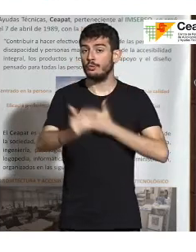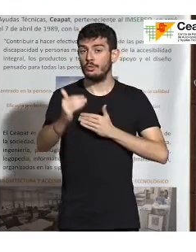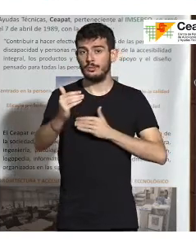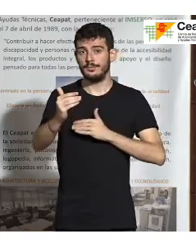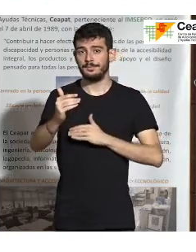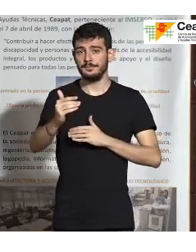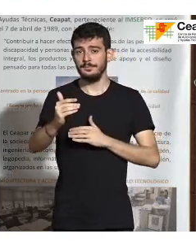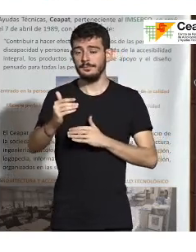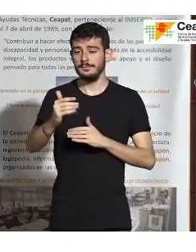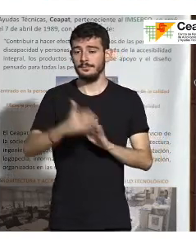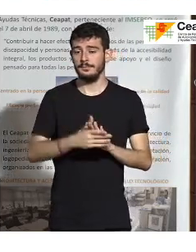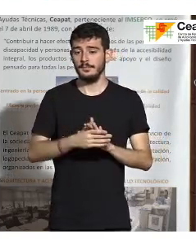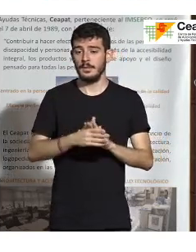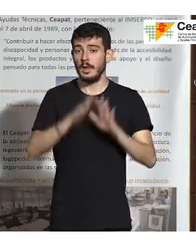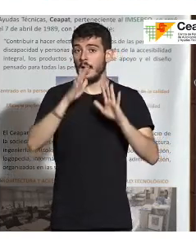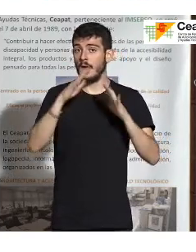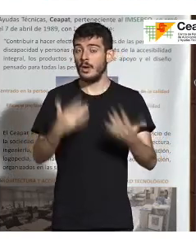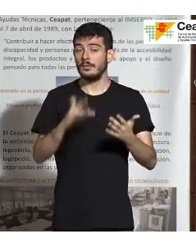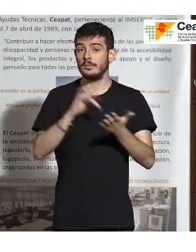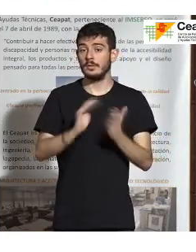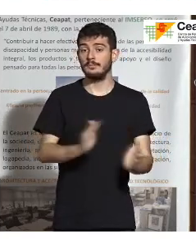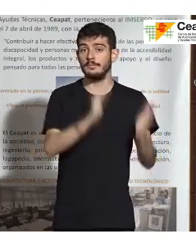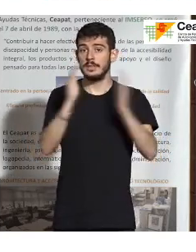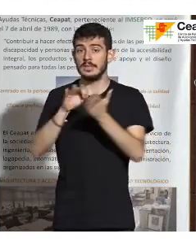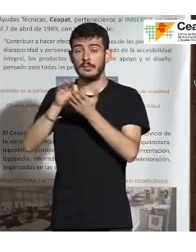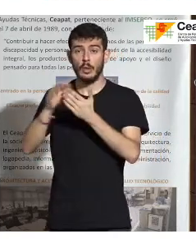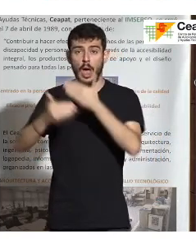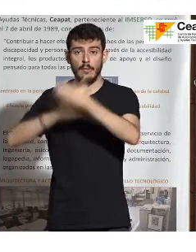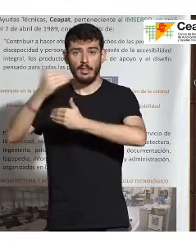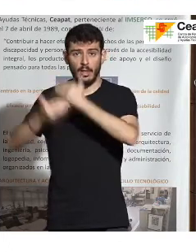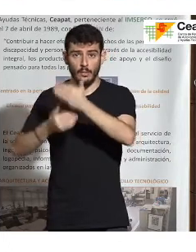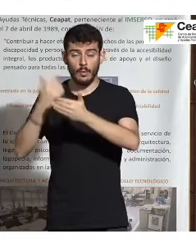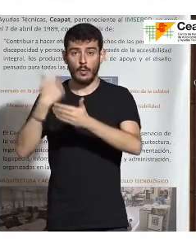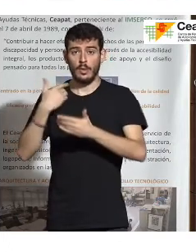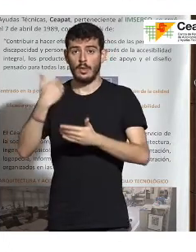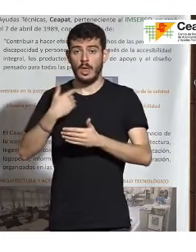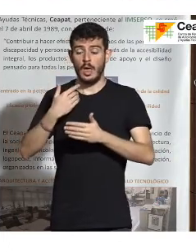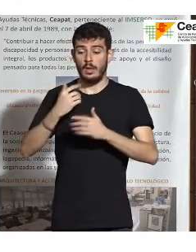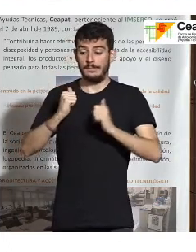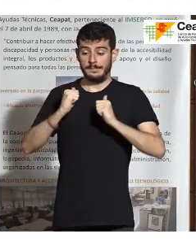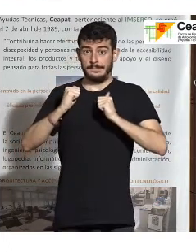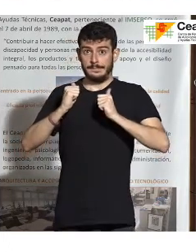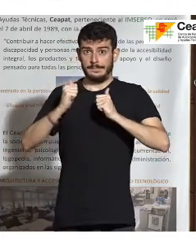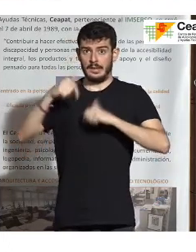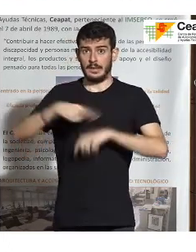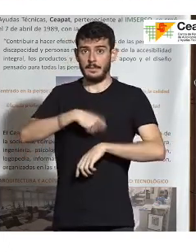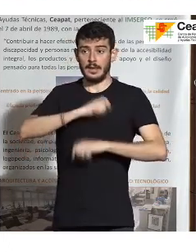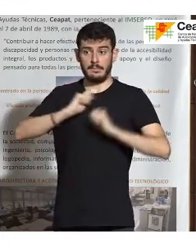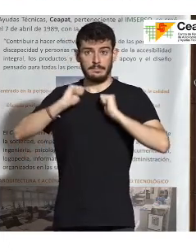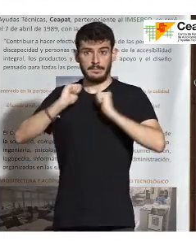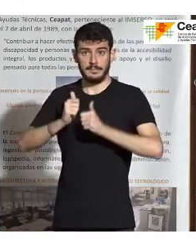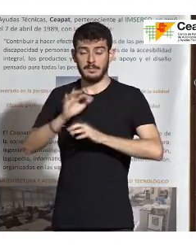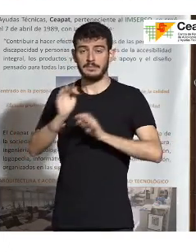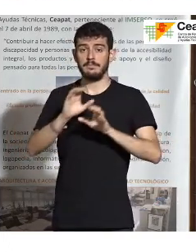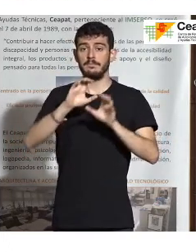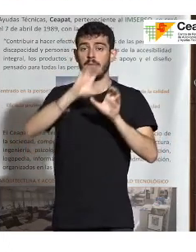pues que ahora viene una parte más de servicios avanzados, que ya se está poniendo en marcha en España, en otros países de la Unión